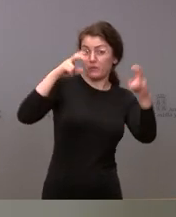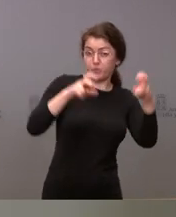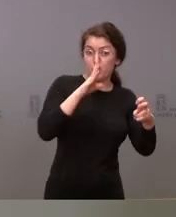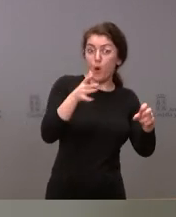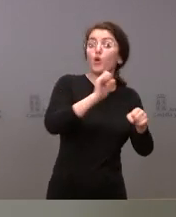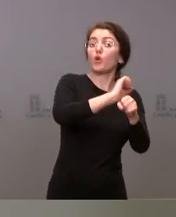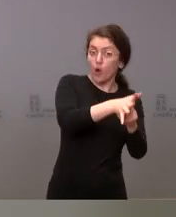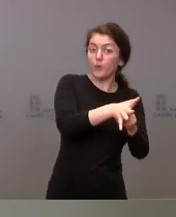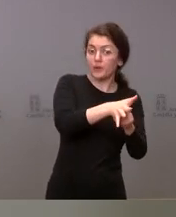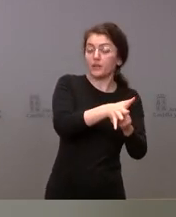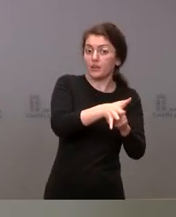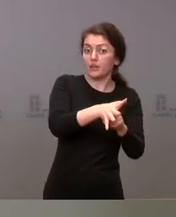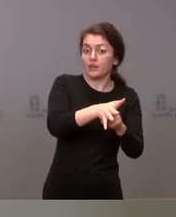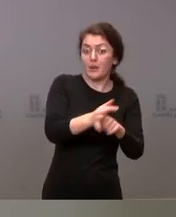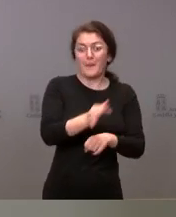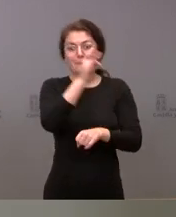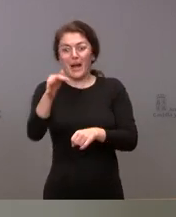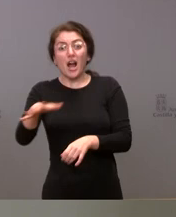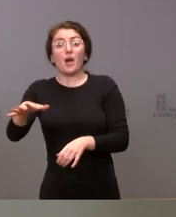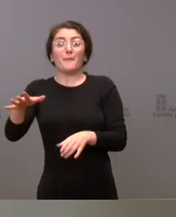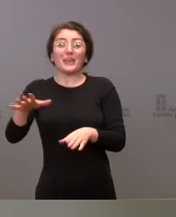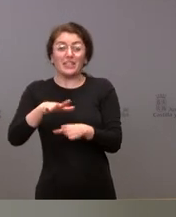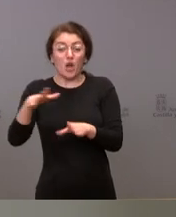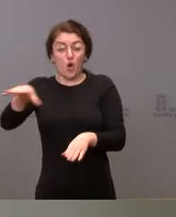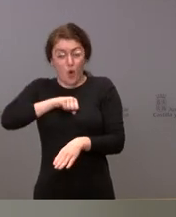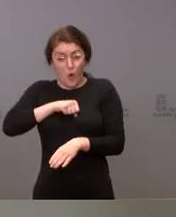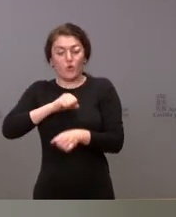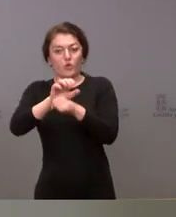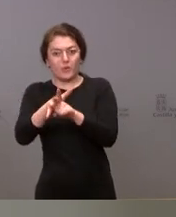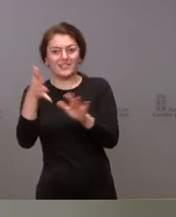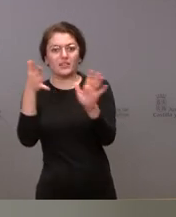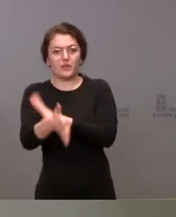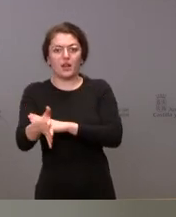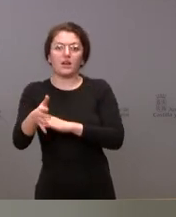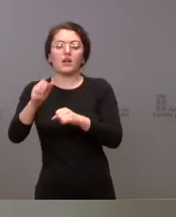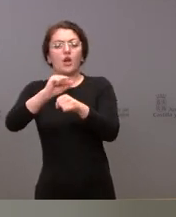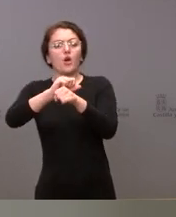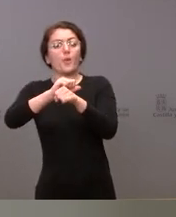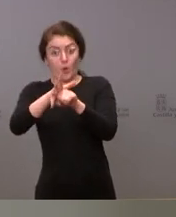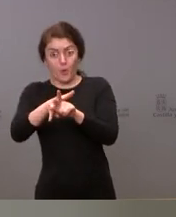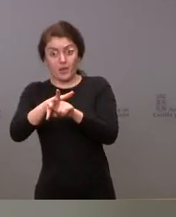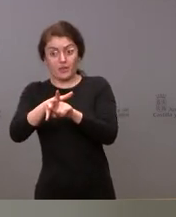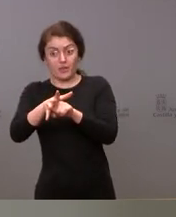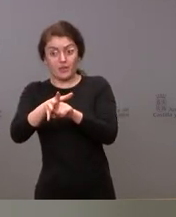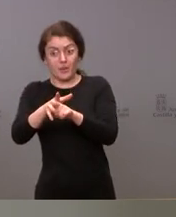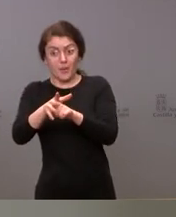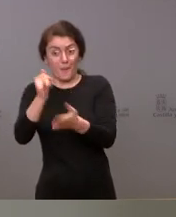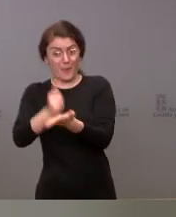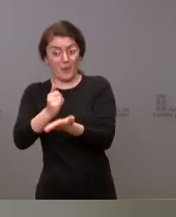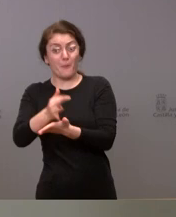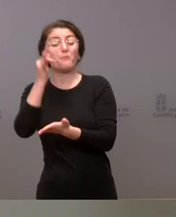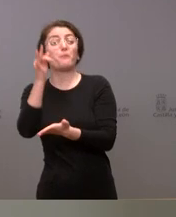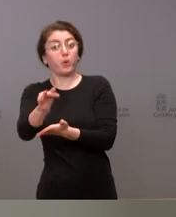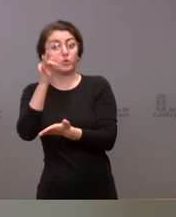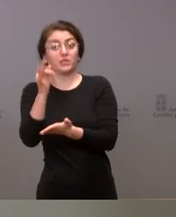número, y pacientes con COVID, es decir, pacientes que aunque su prueba es positiva, dada la prevalencia de COVID